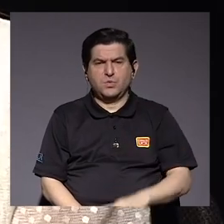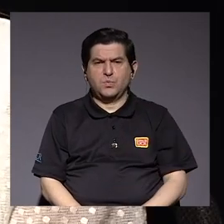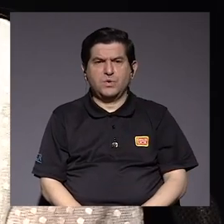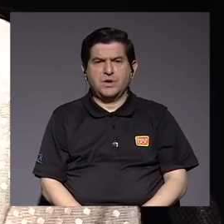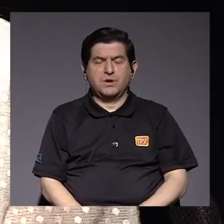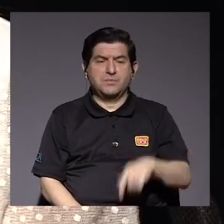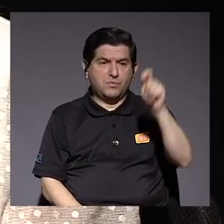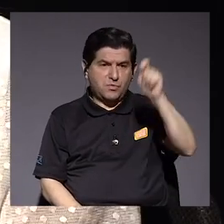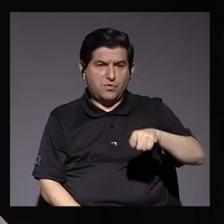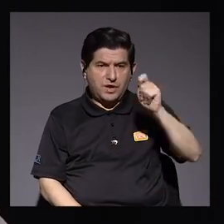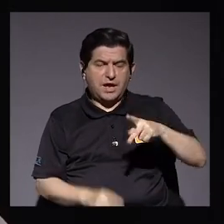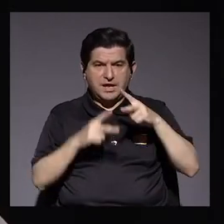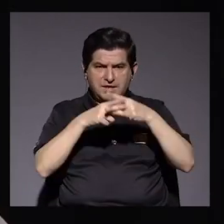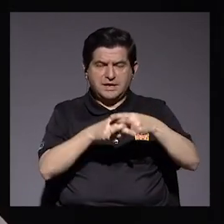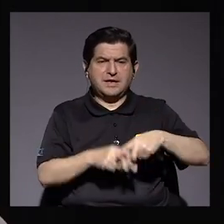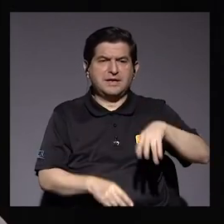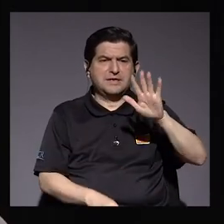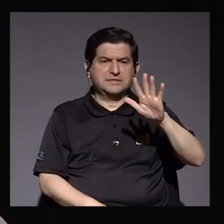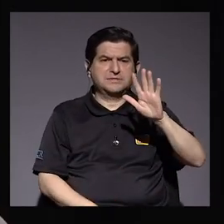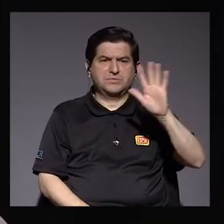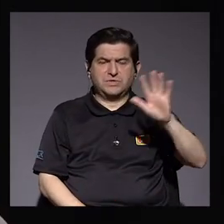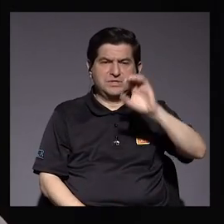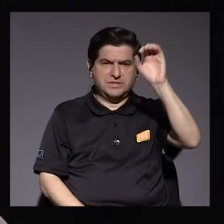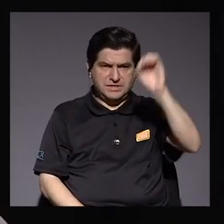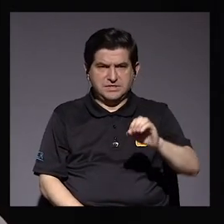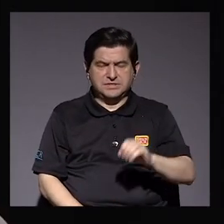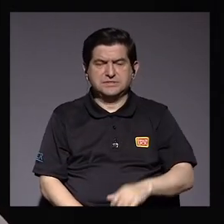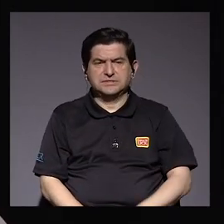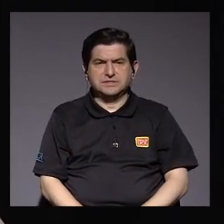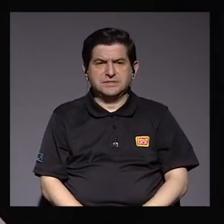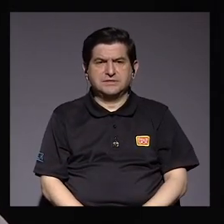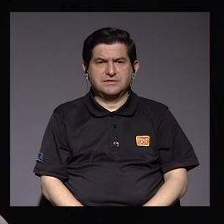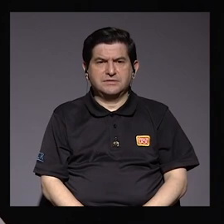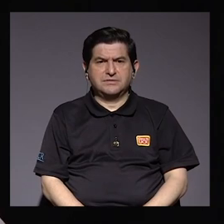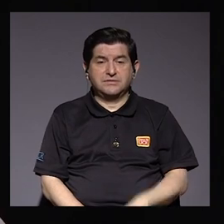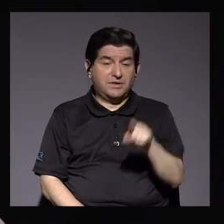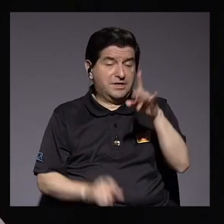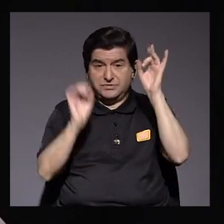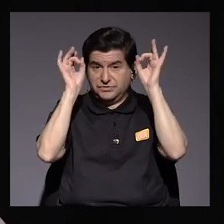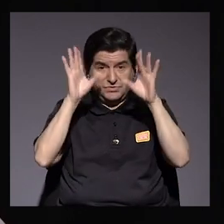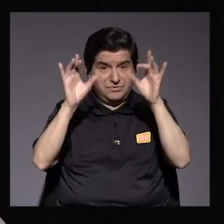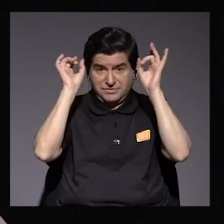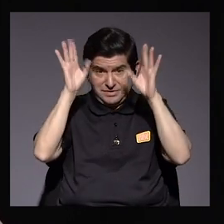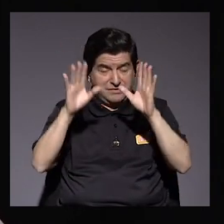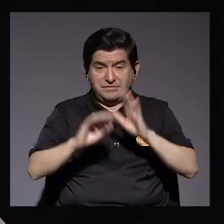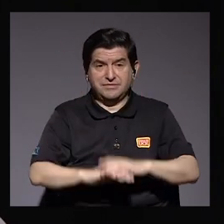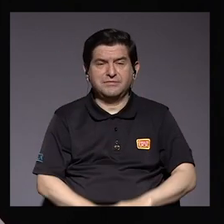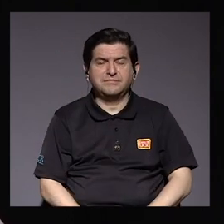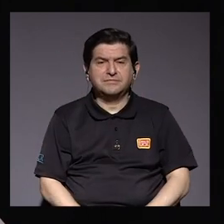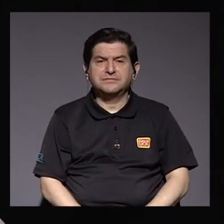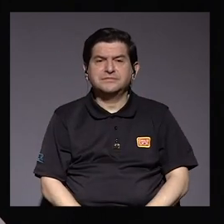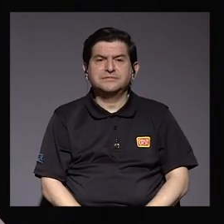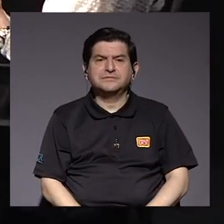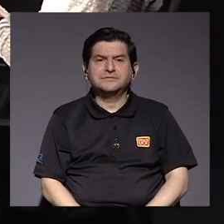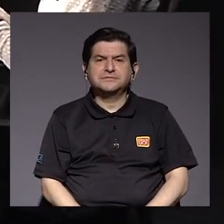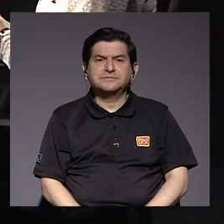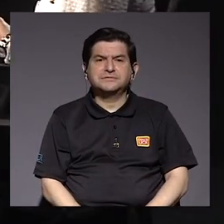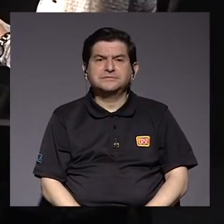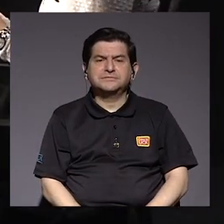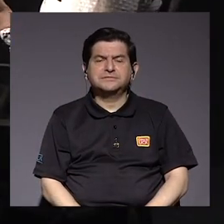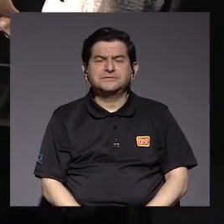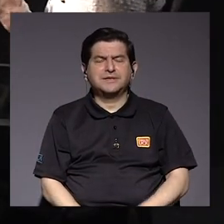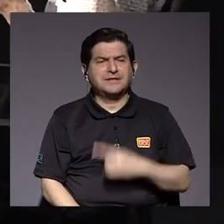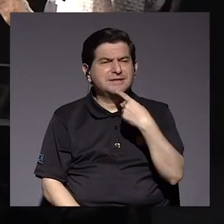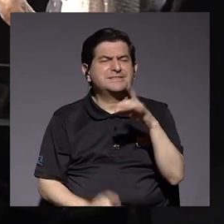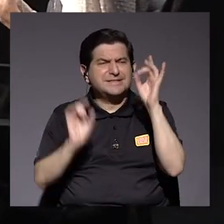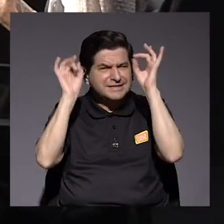39% para tarjetas de crédito y un 55%. Un descaro total, déjeme decirle. ¿Ah? Un descaro total, déjeme decirle. Es que,